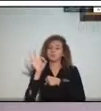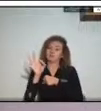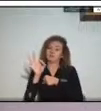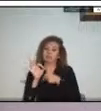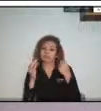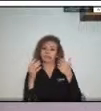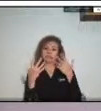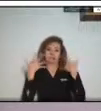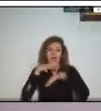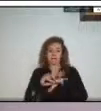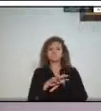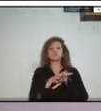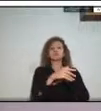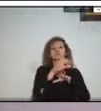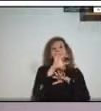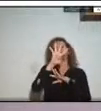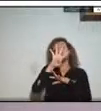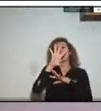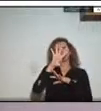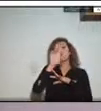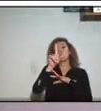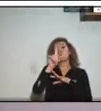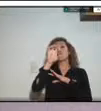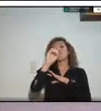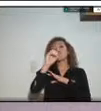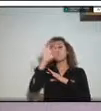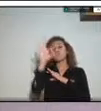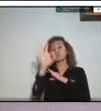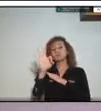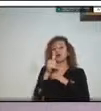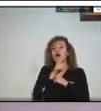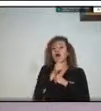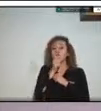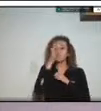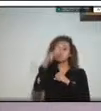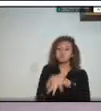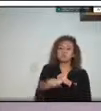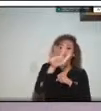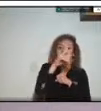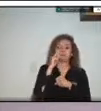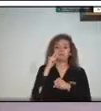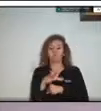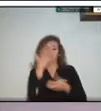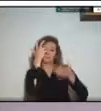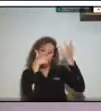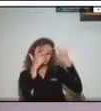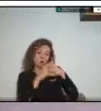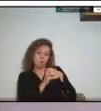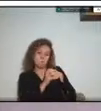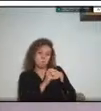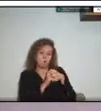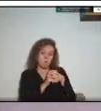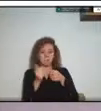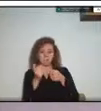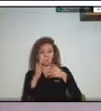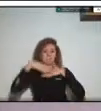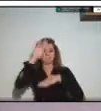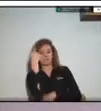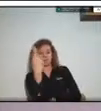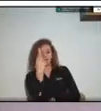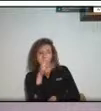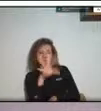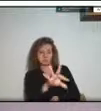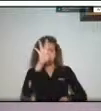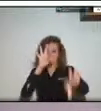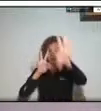que permite identificar desde el conocimiento los eventos con mayor incidencia y así generar intervenciones tomando como referencia la recurrencia